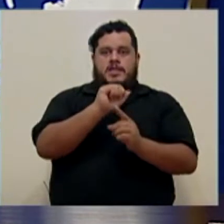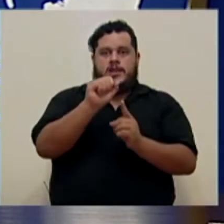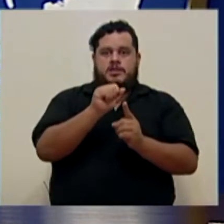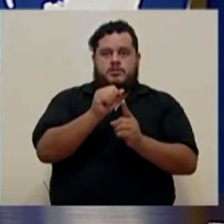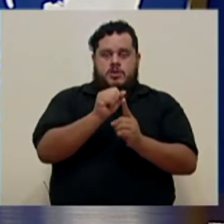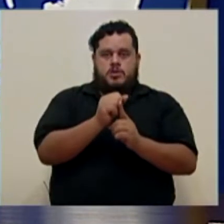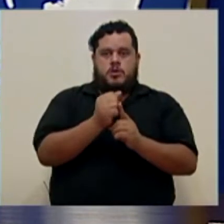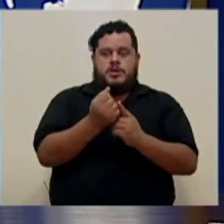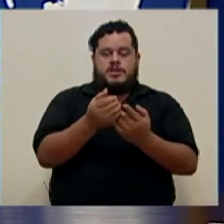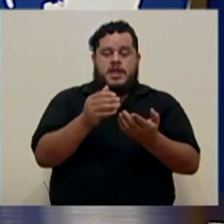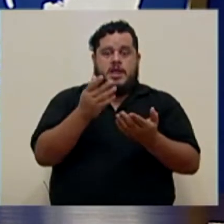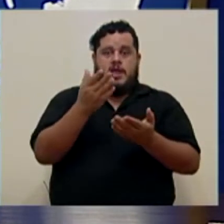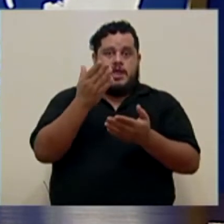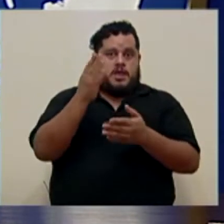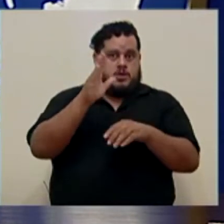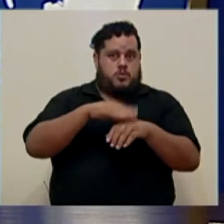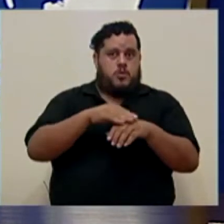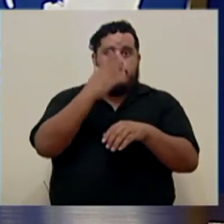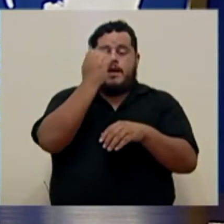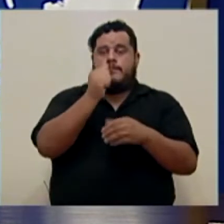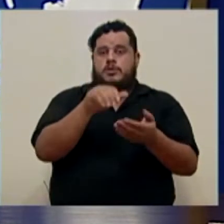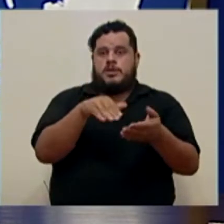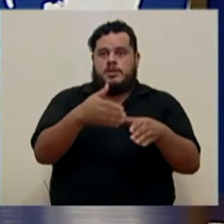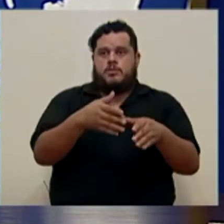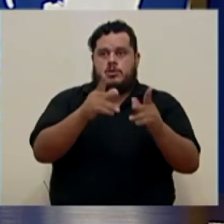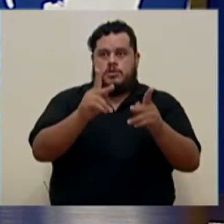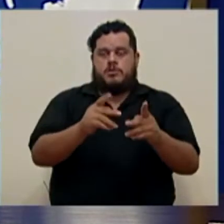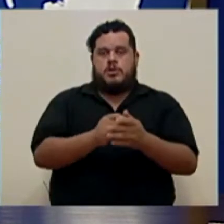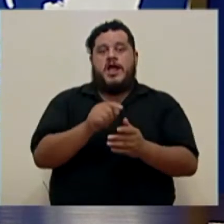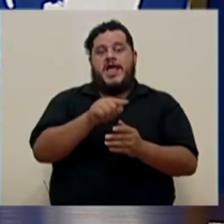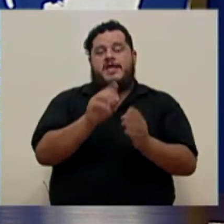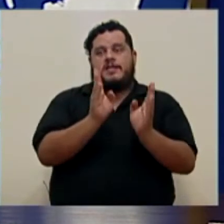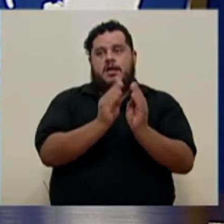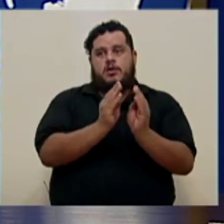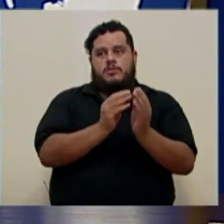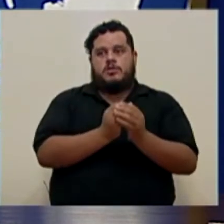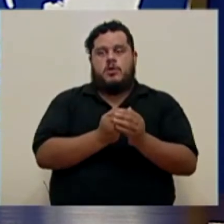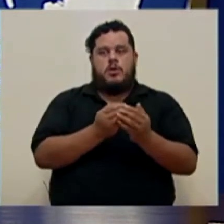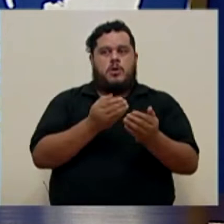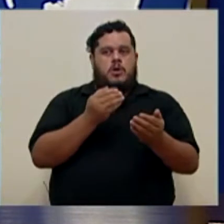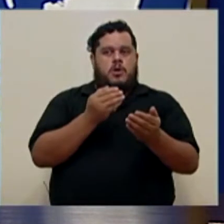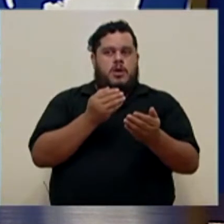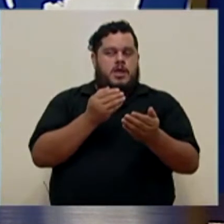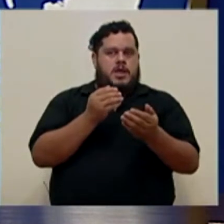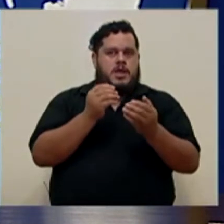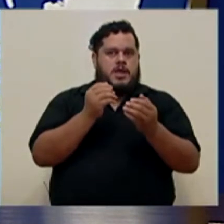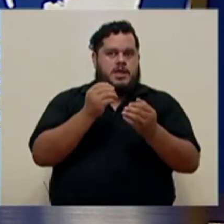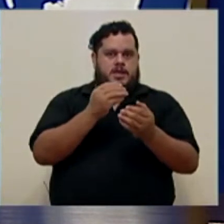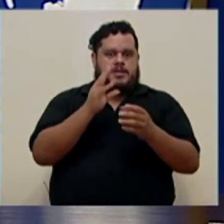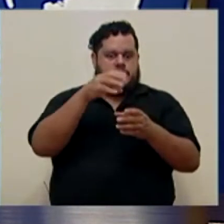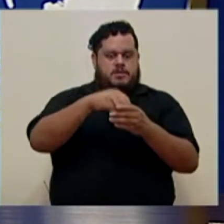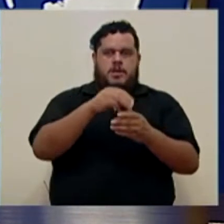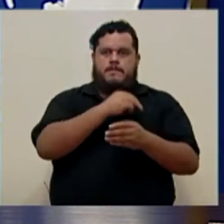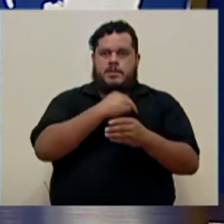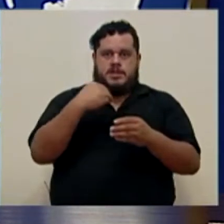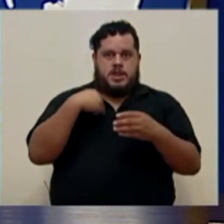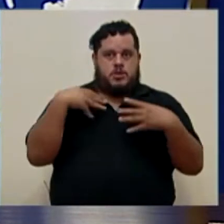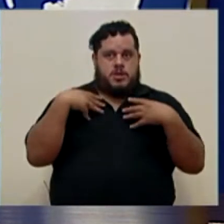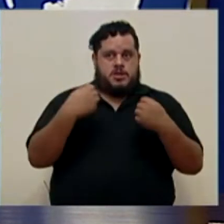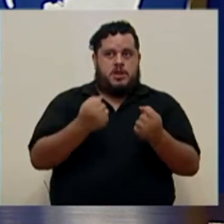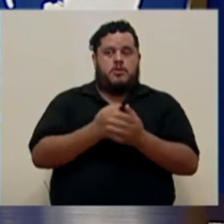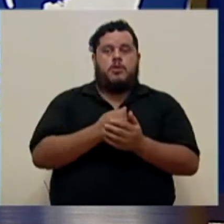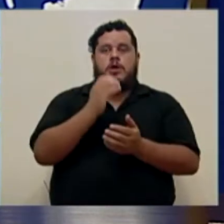han registrado relacionados con la enfermedad esta comisión que está compuesta tanto por el ministerio de salud por la caja